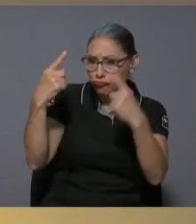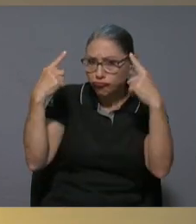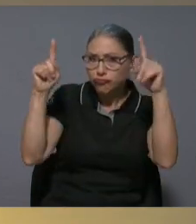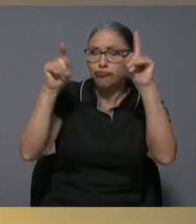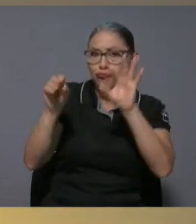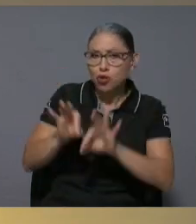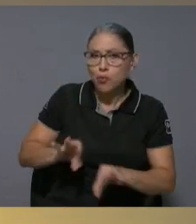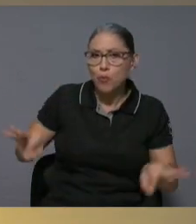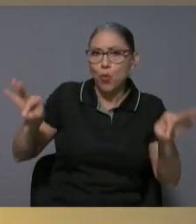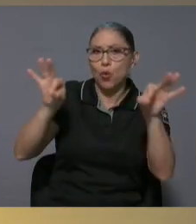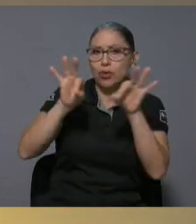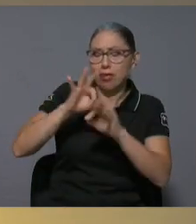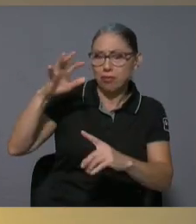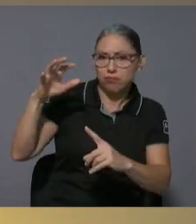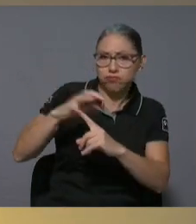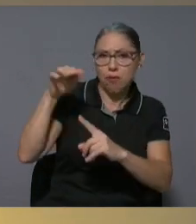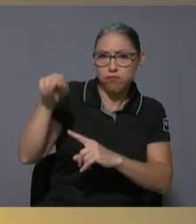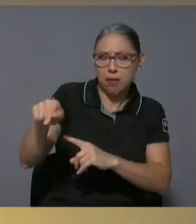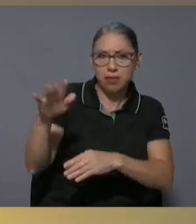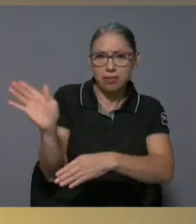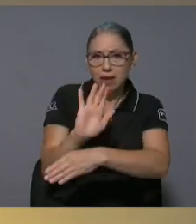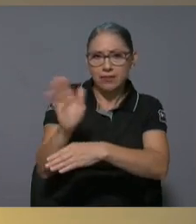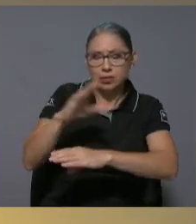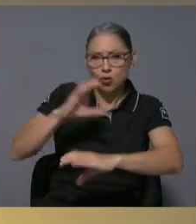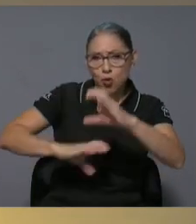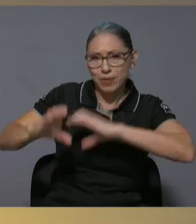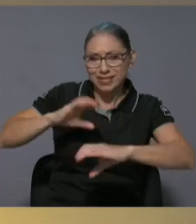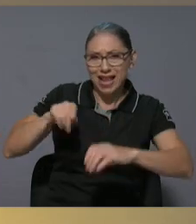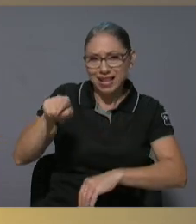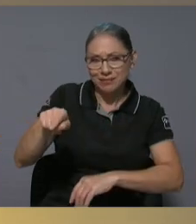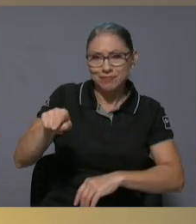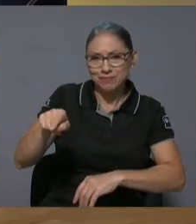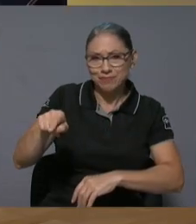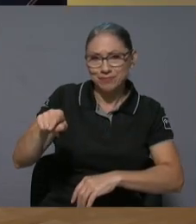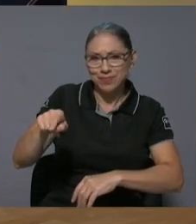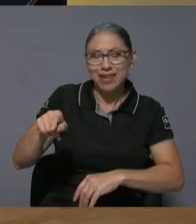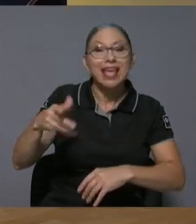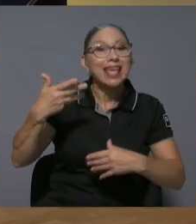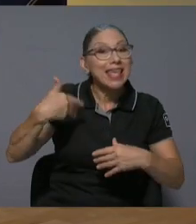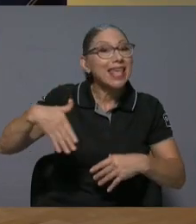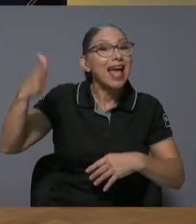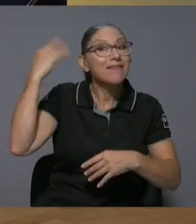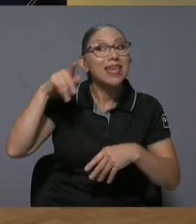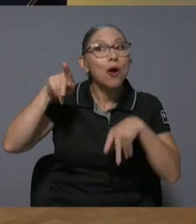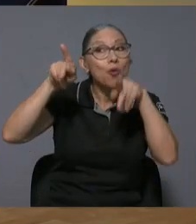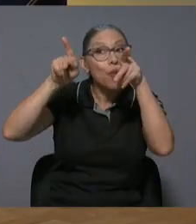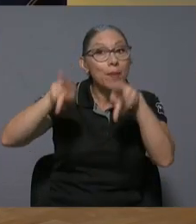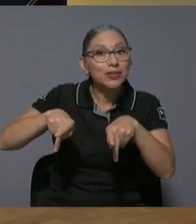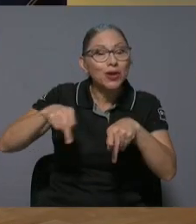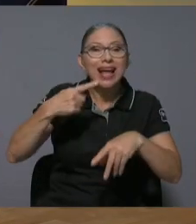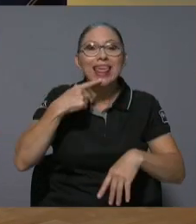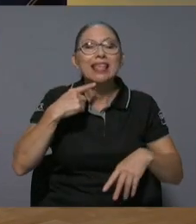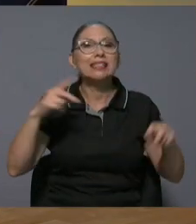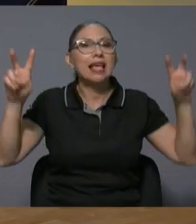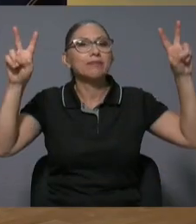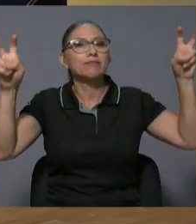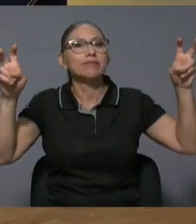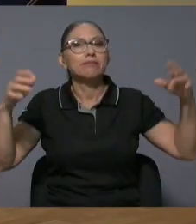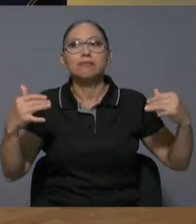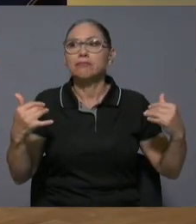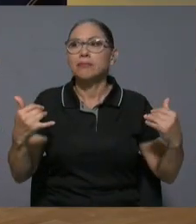por la popularidad que tenía en la televisión comercial y había un personaje que decía y ahora quién podrá